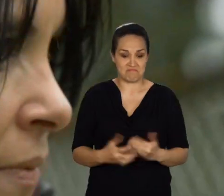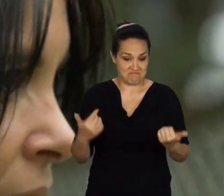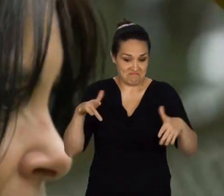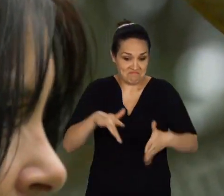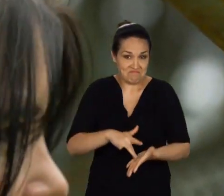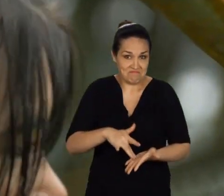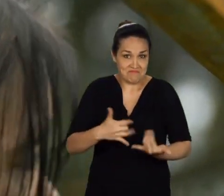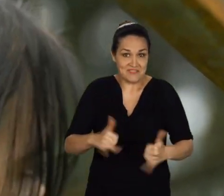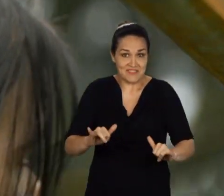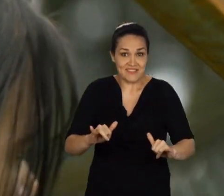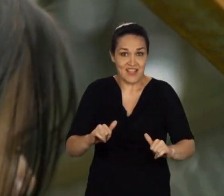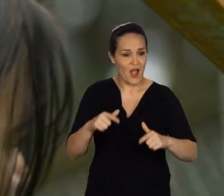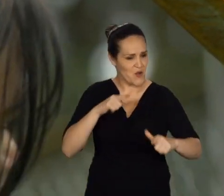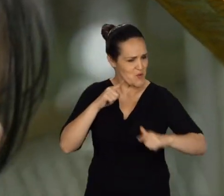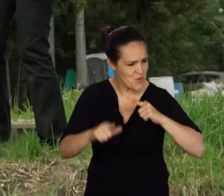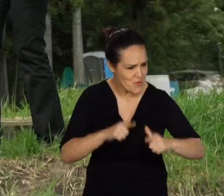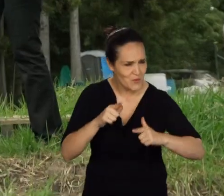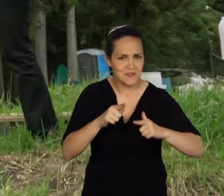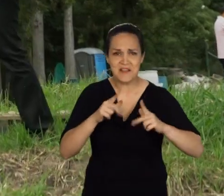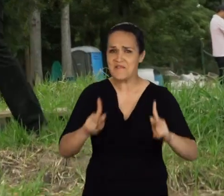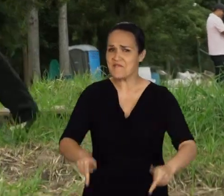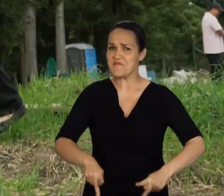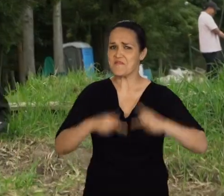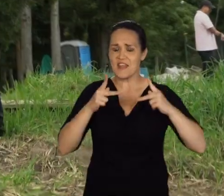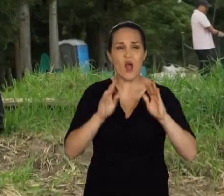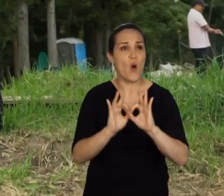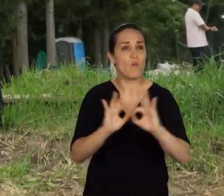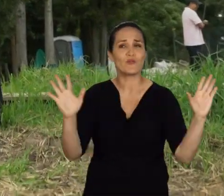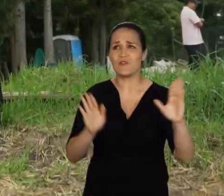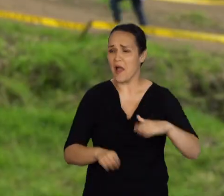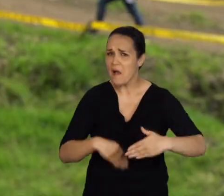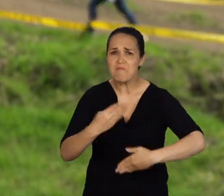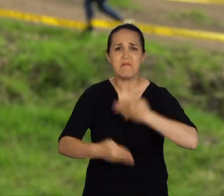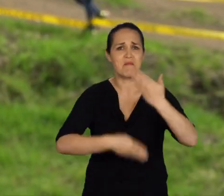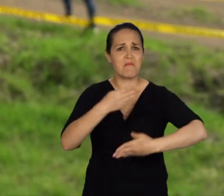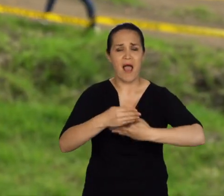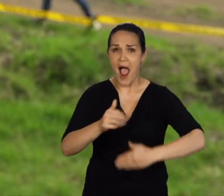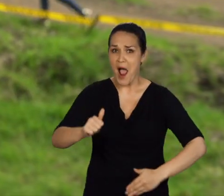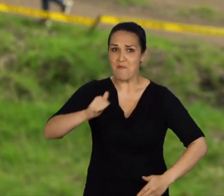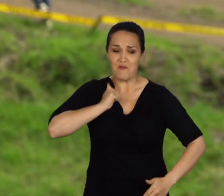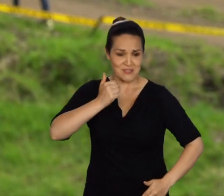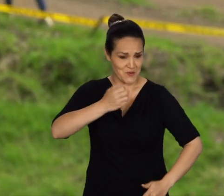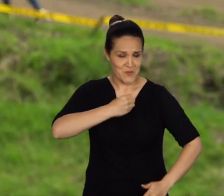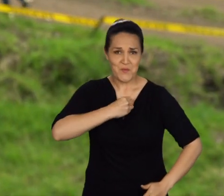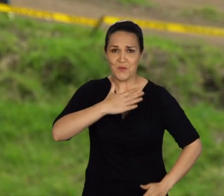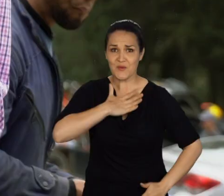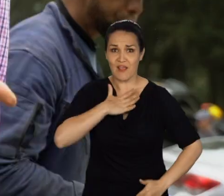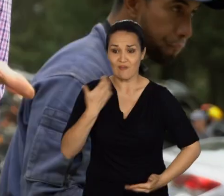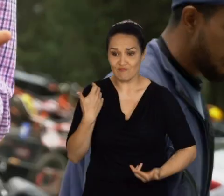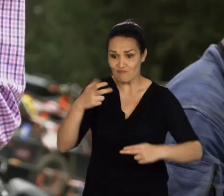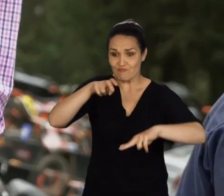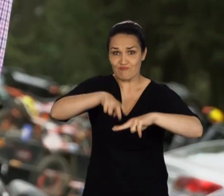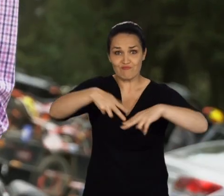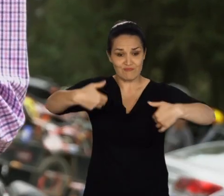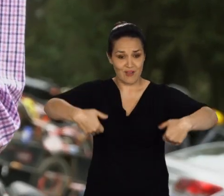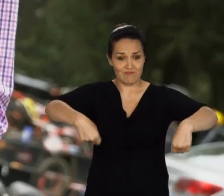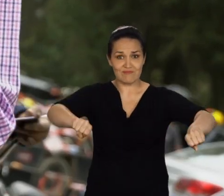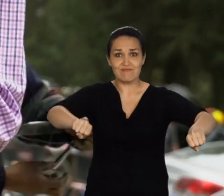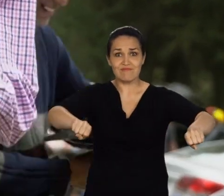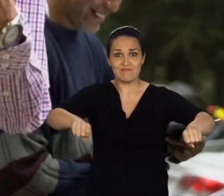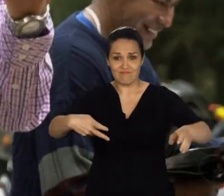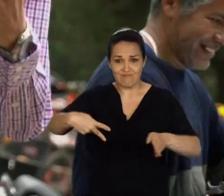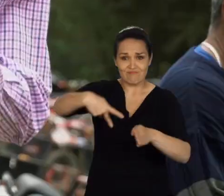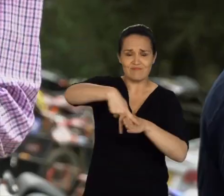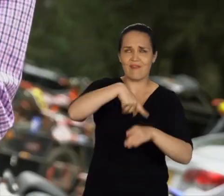Y aquí estamos, seguimos ya luchando, la vida nos da segundas oportunidades y hay que aprovecharlas. Hoy aquí estoy sentado en una